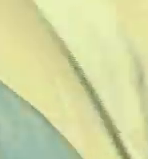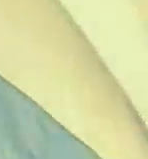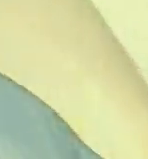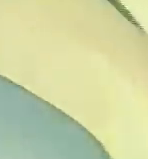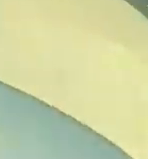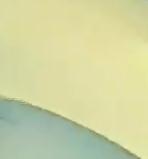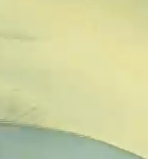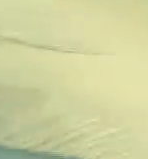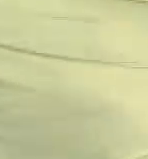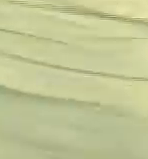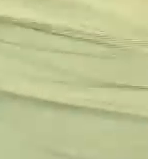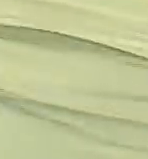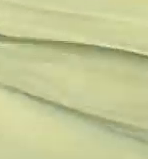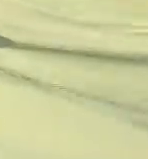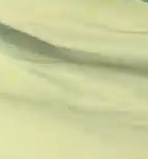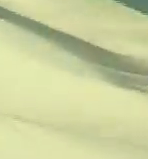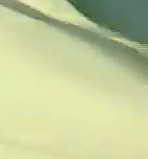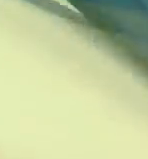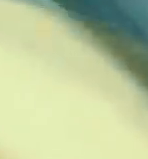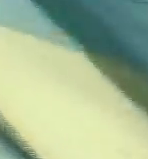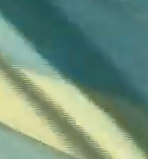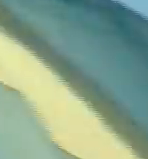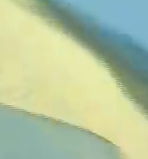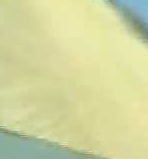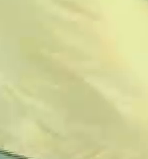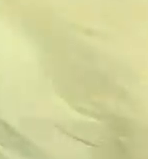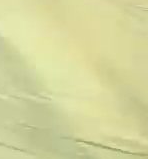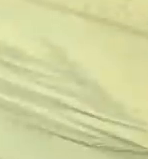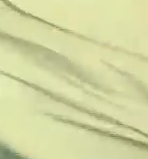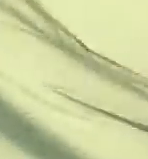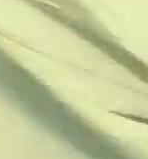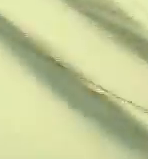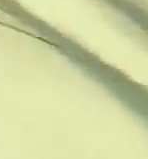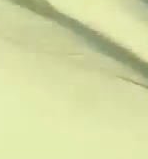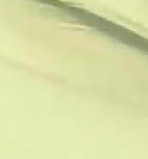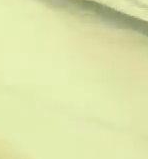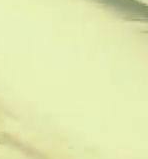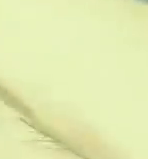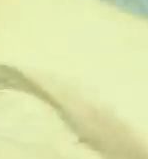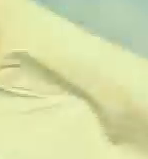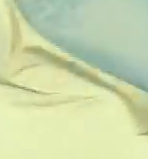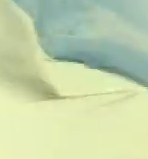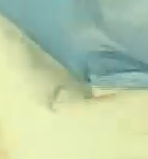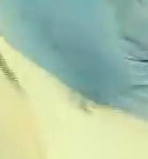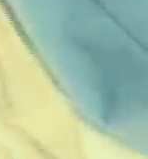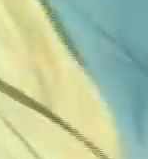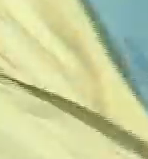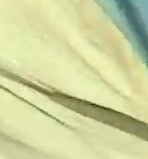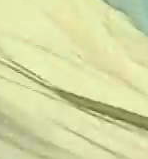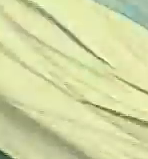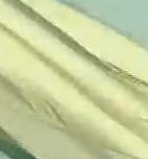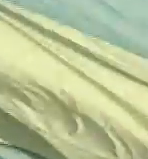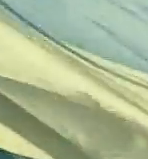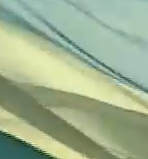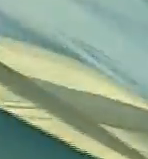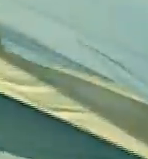Caídos en la Guerra de Malvinas, habla para todo el país la señora Presidenta de la Nación,